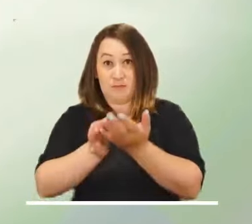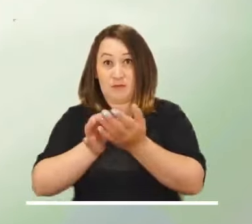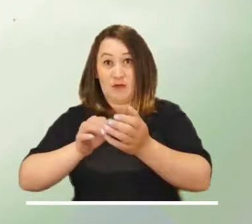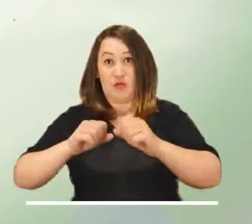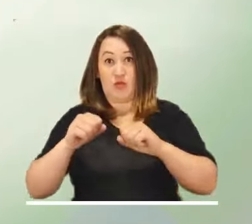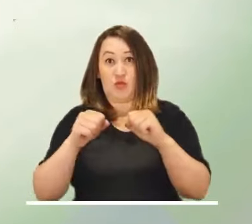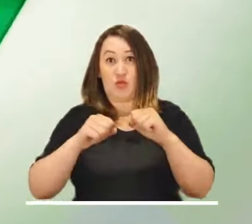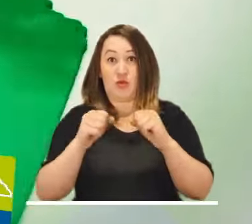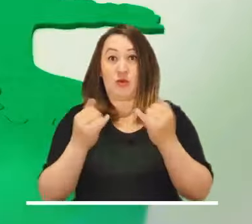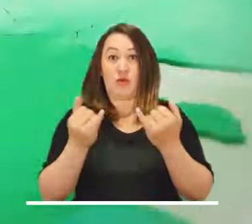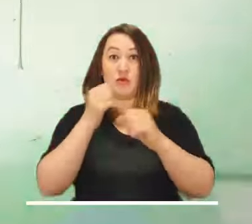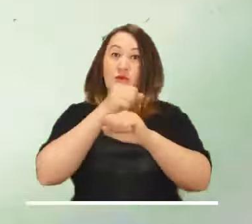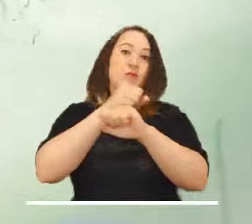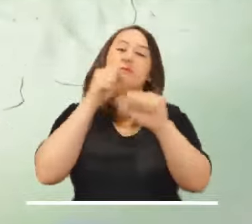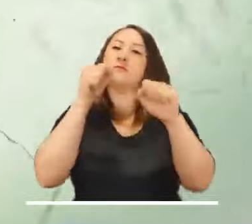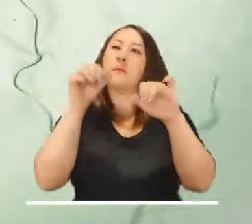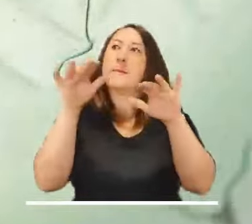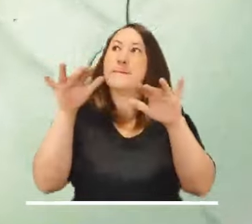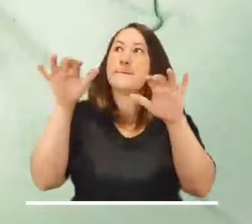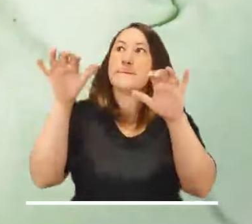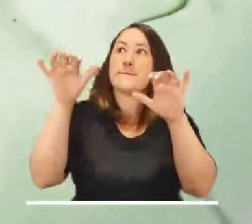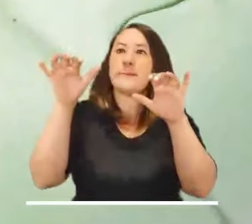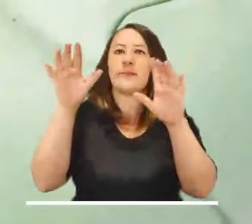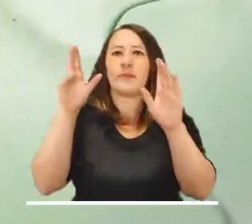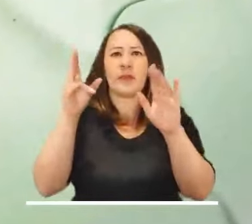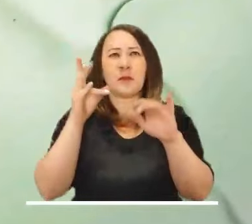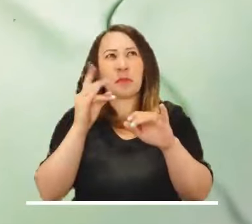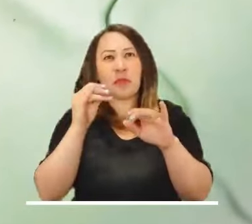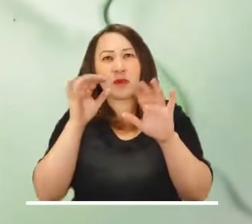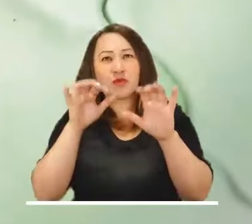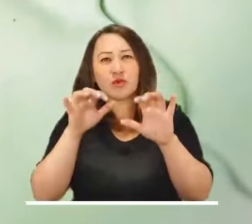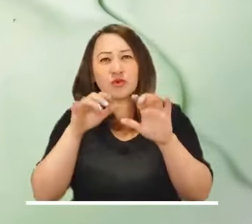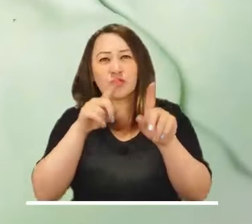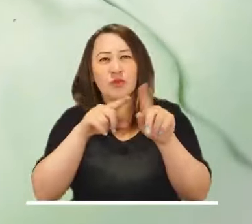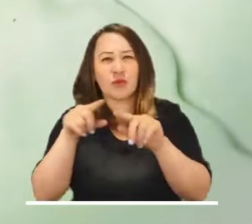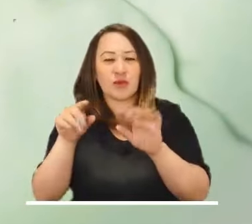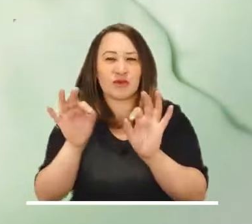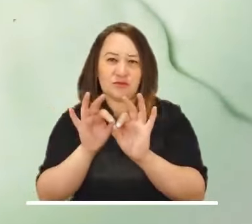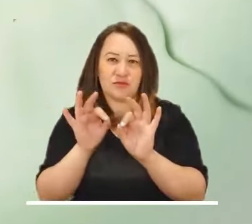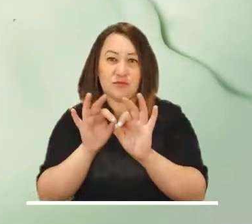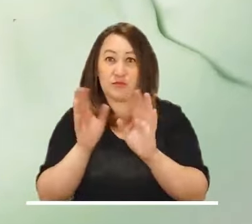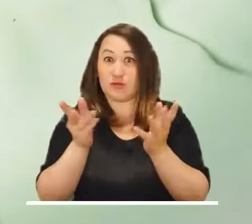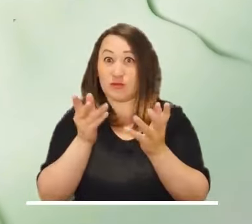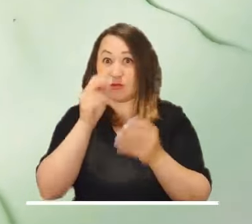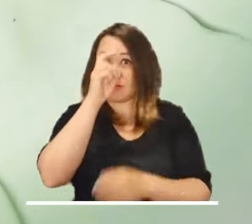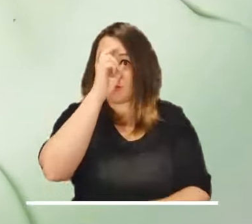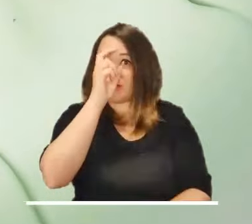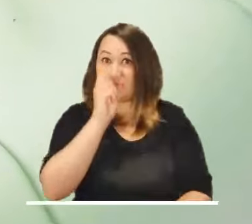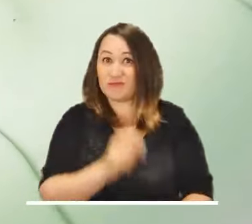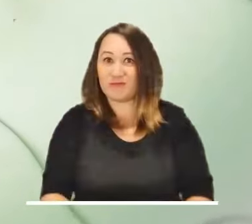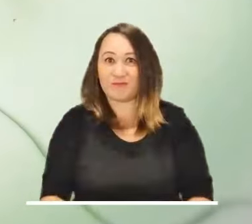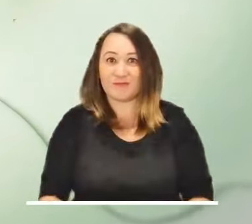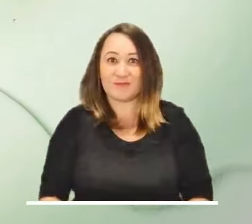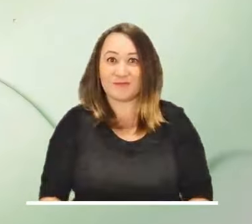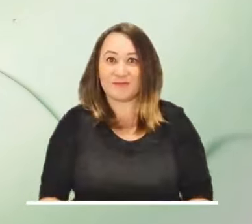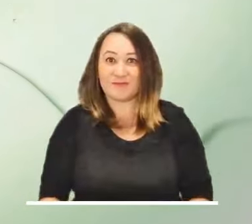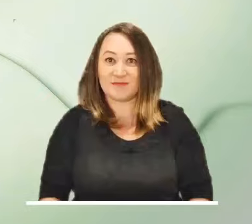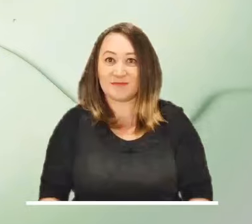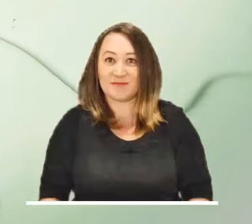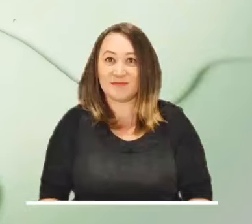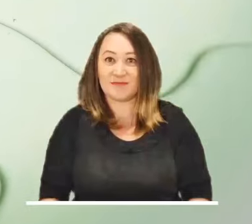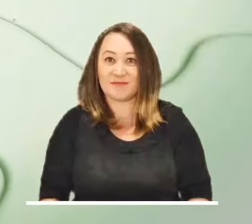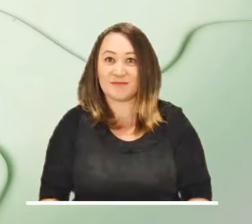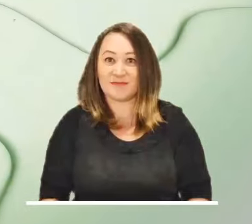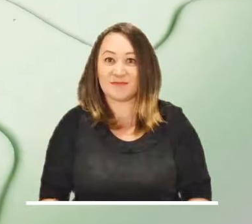En la capital nos espera una mañana mayormente seca, aunque no se descartan precipitaciones suaves en zonas del